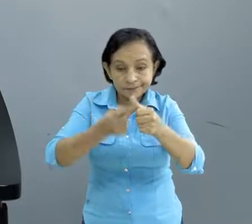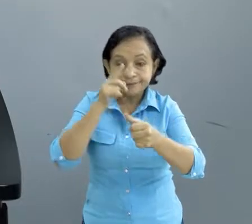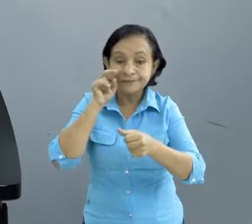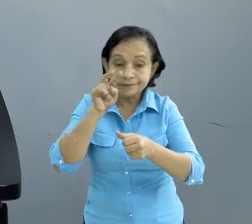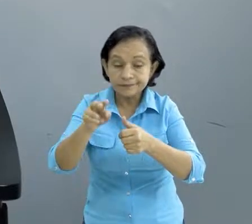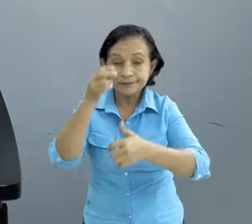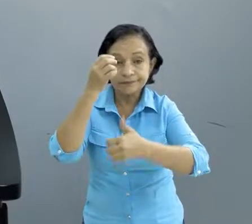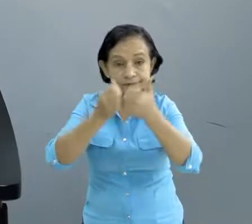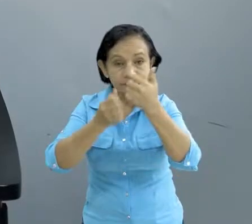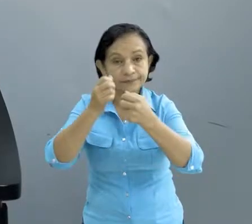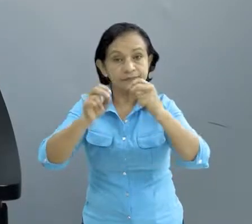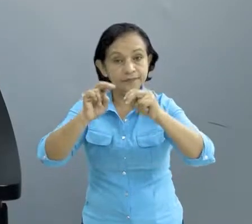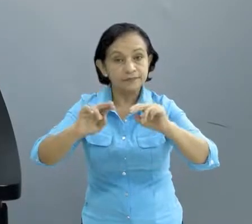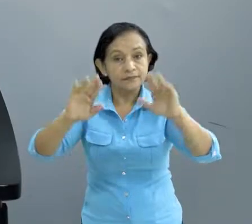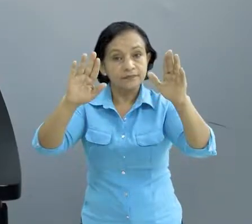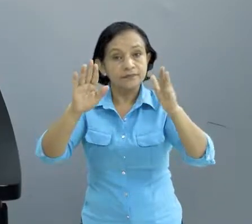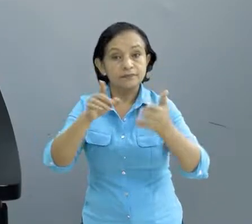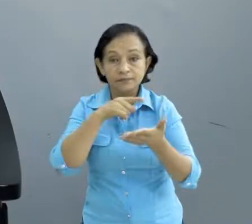impacto del fenómeno,